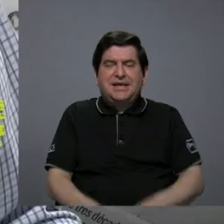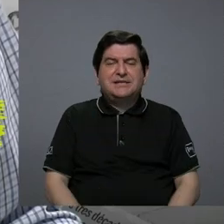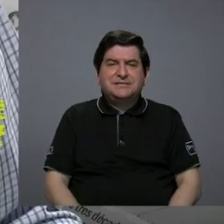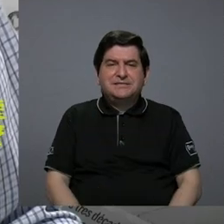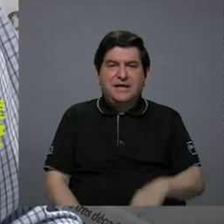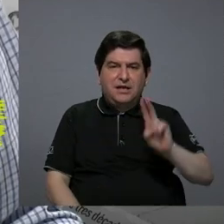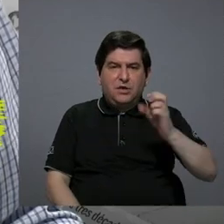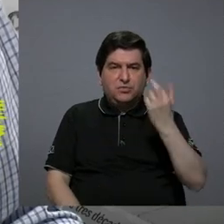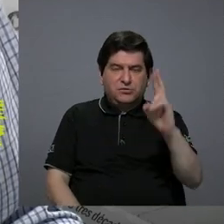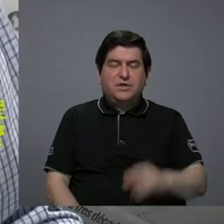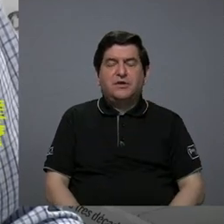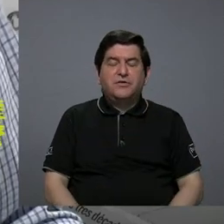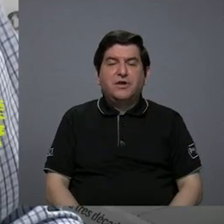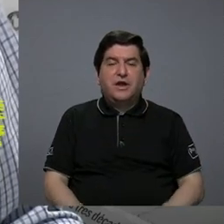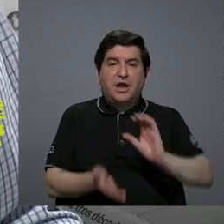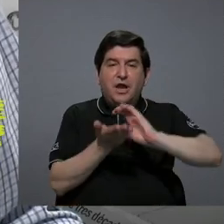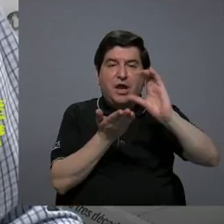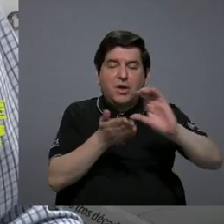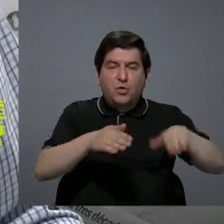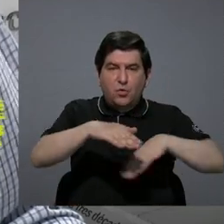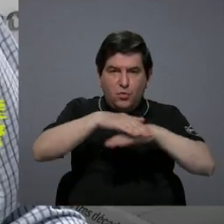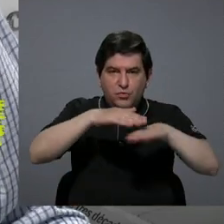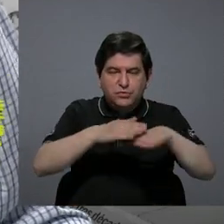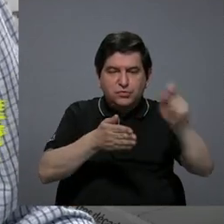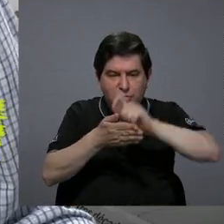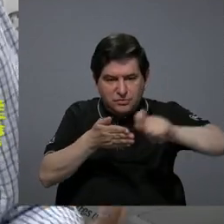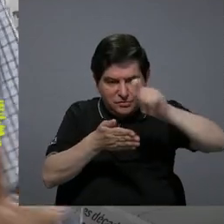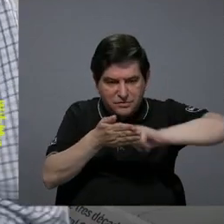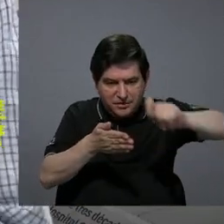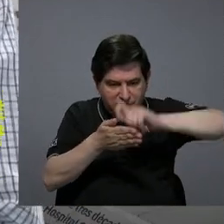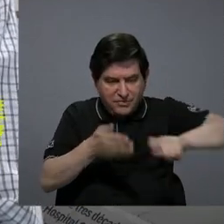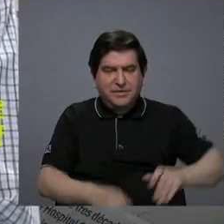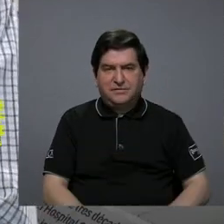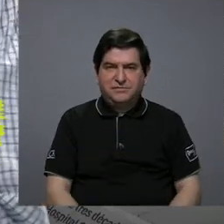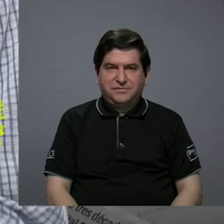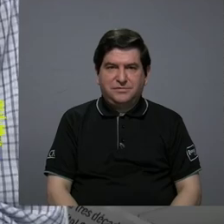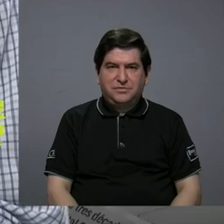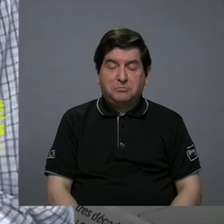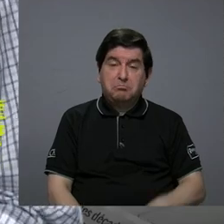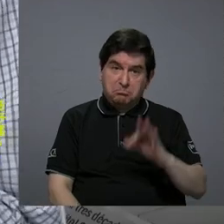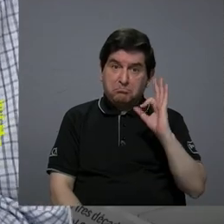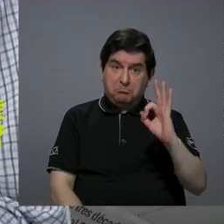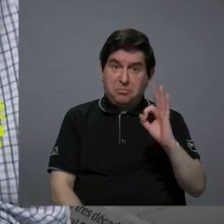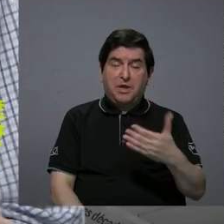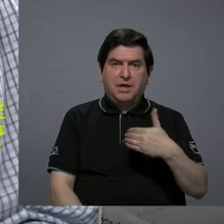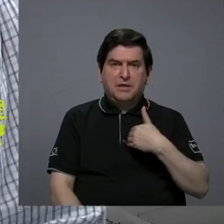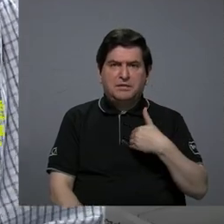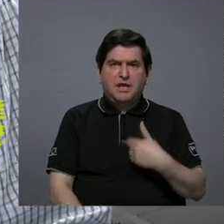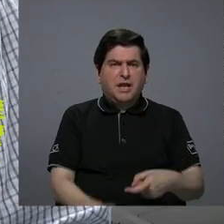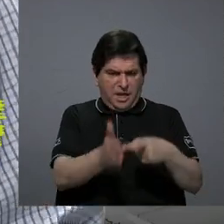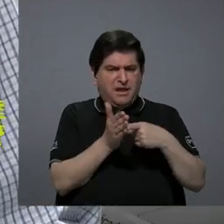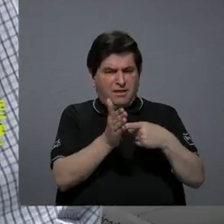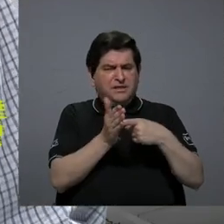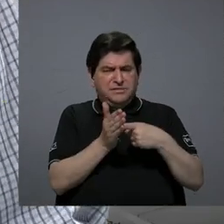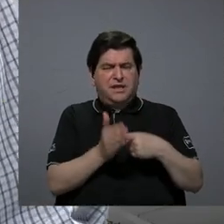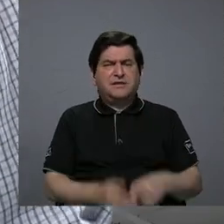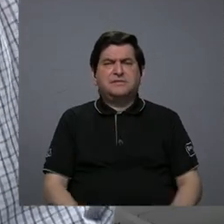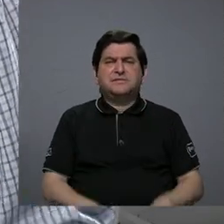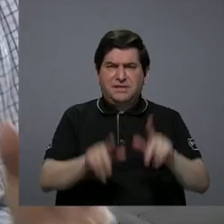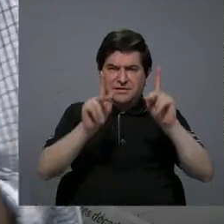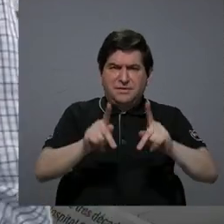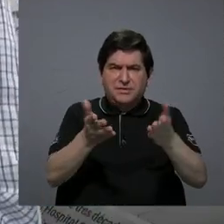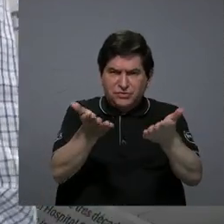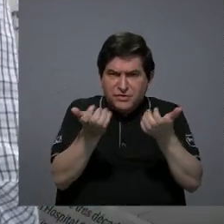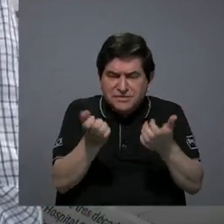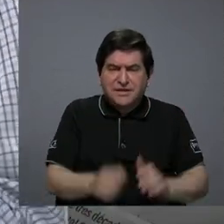es el curso básico de redacción que uno dice bueno por una parte está muy bien que tenga una alta demanda nosotros podríamos